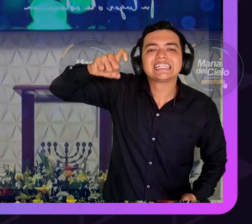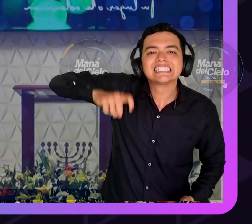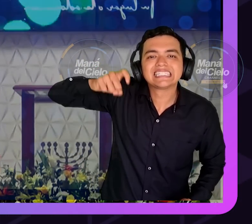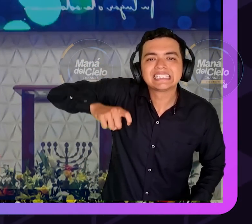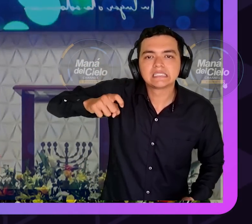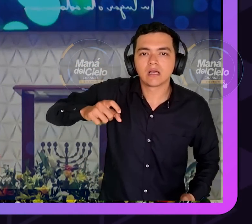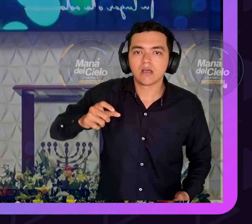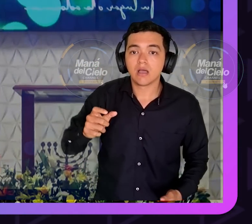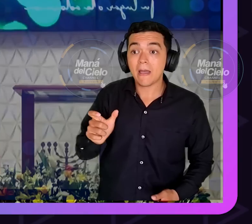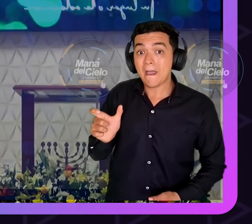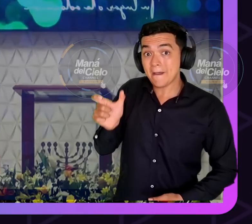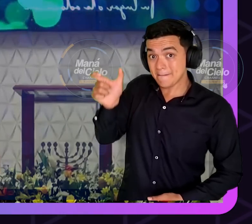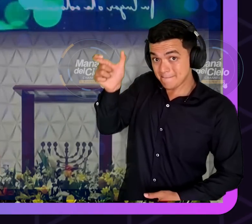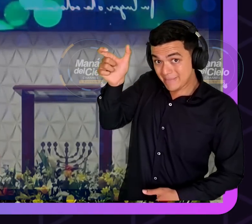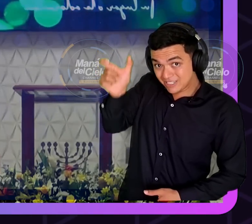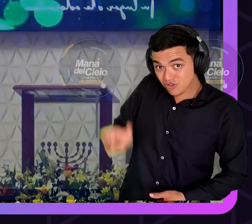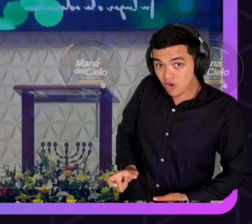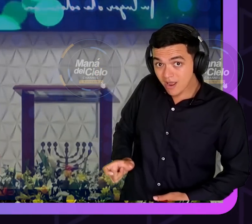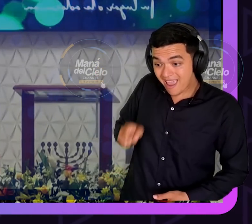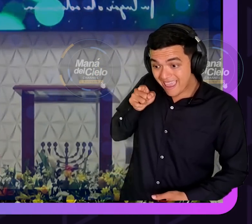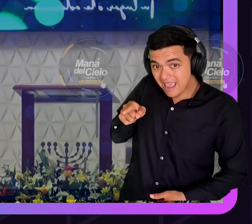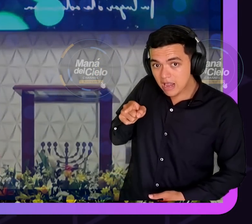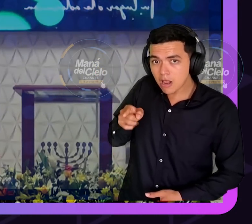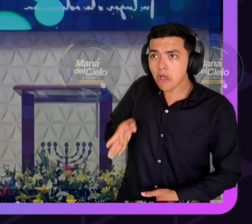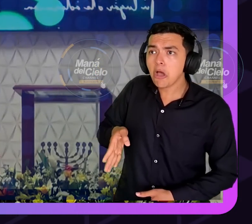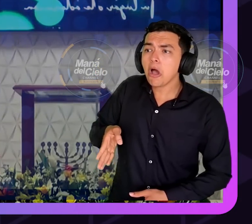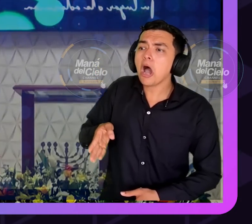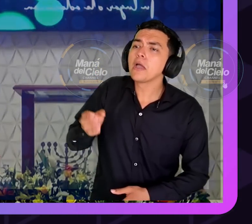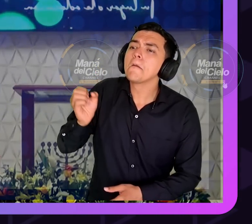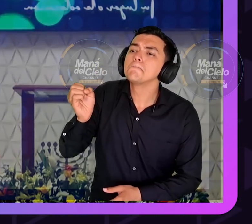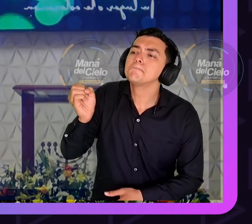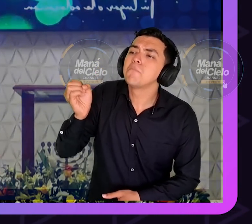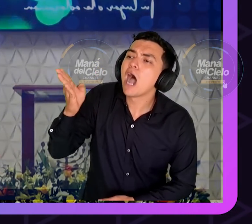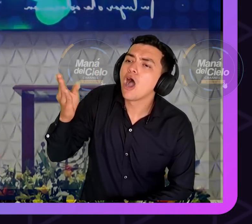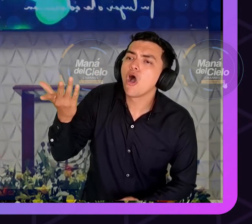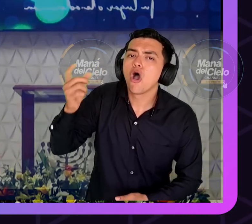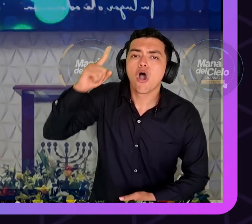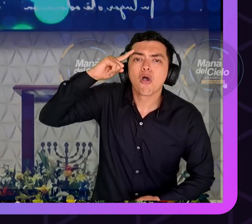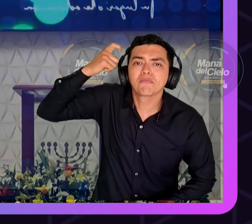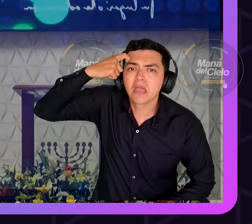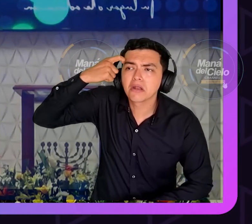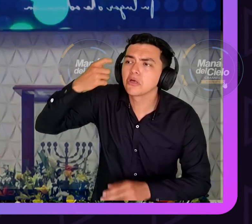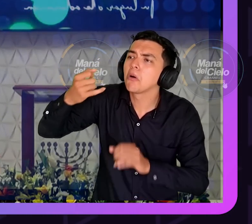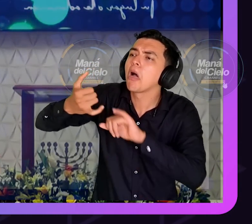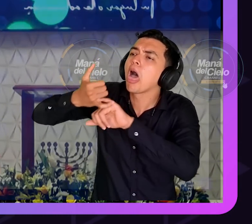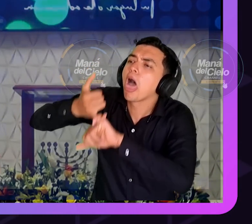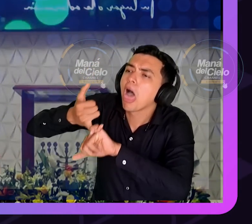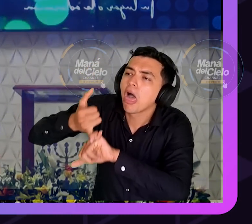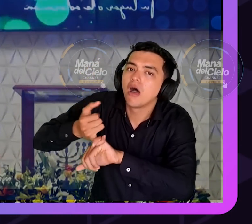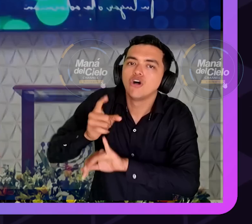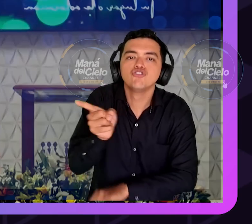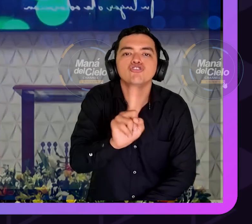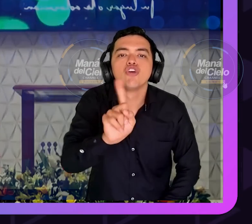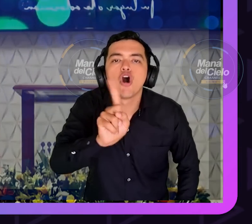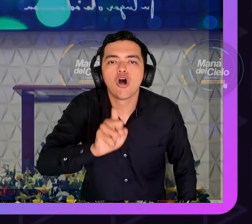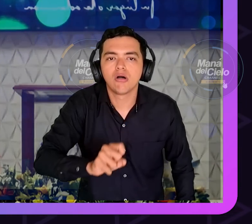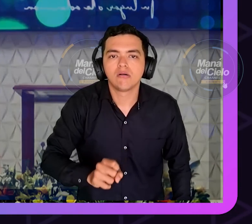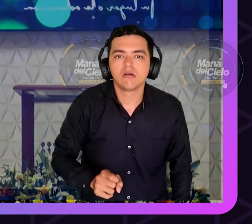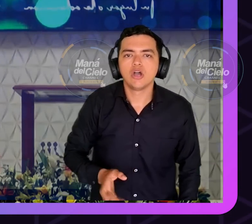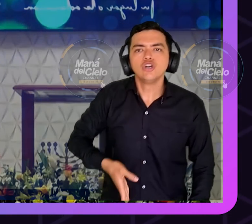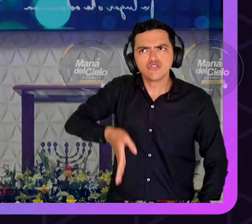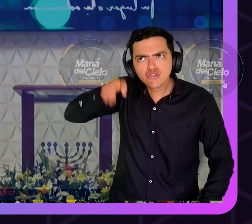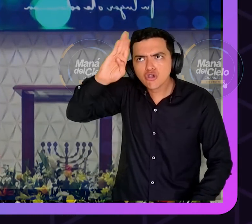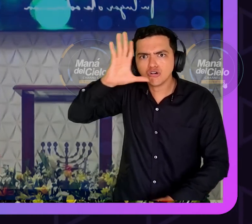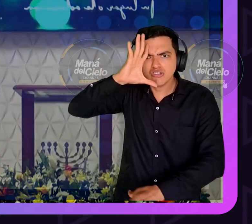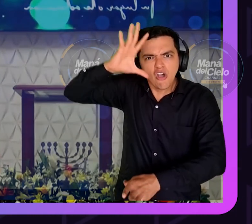a la telefónica quiero hablar con la señora Carmen donde estamos en Canadá bueno le vamos a una carta y mañana usted venga a las 3 de la